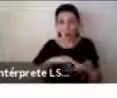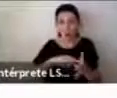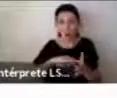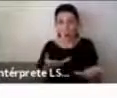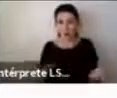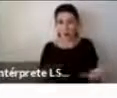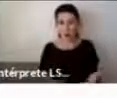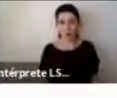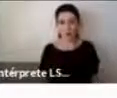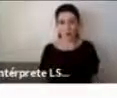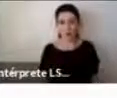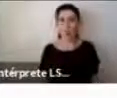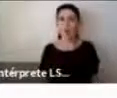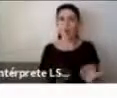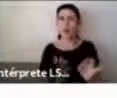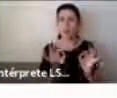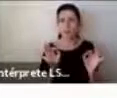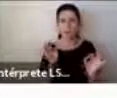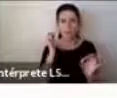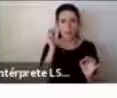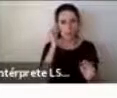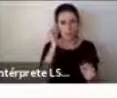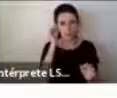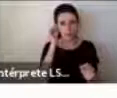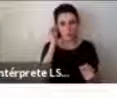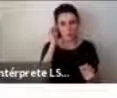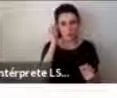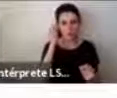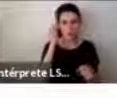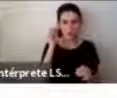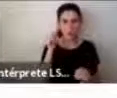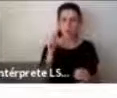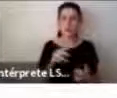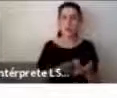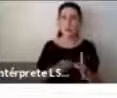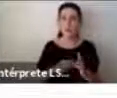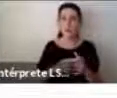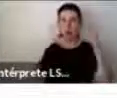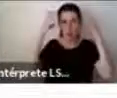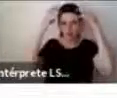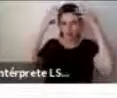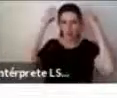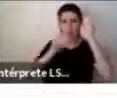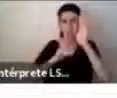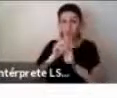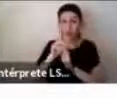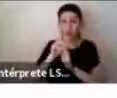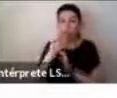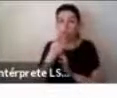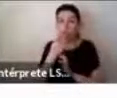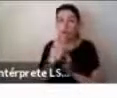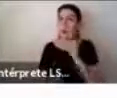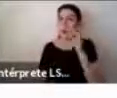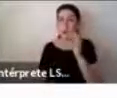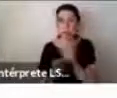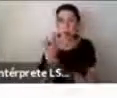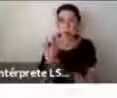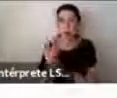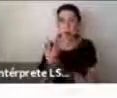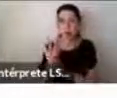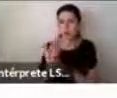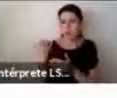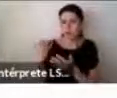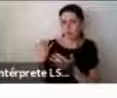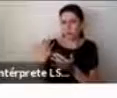En específico, cuando hablamos como de los trastornos de neurodesarrollo, vemos que es algo primero súper nuevo, es algo que empezó hace muy poco